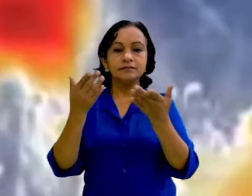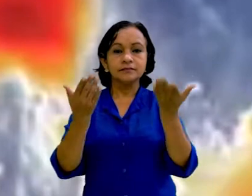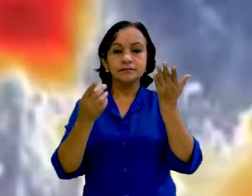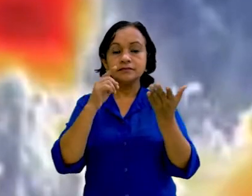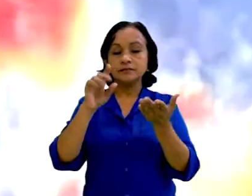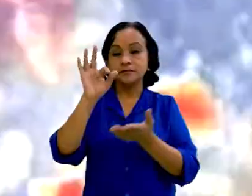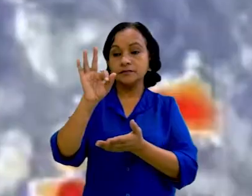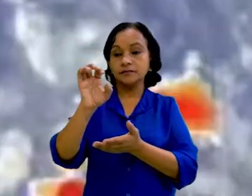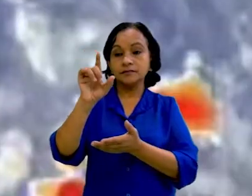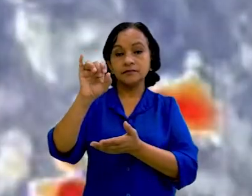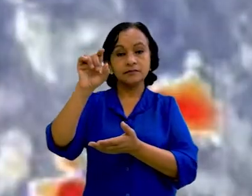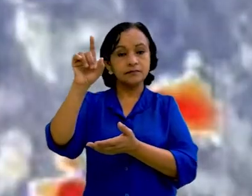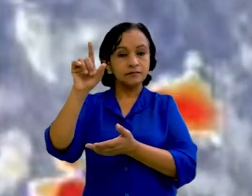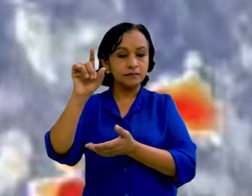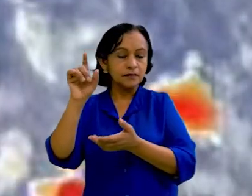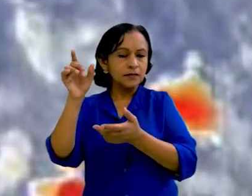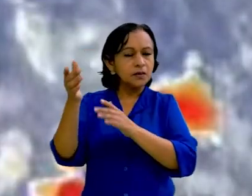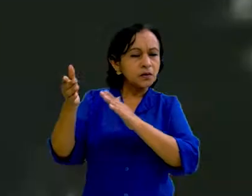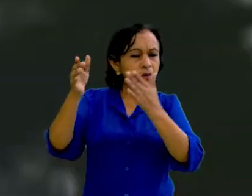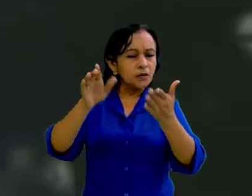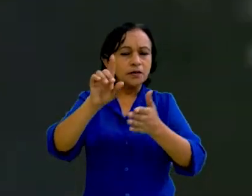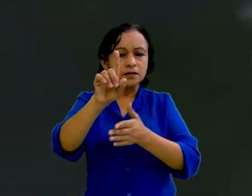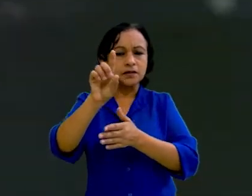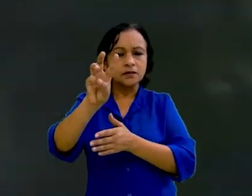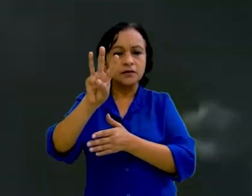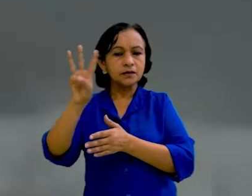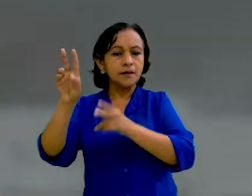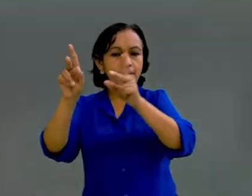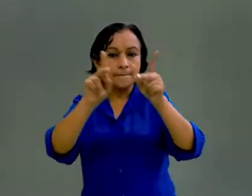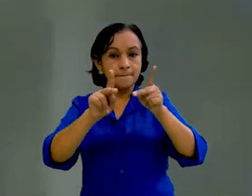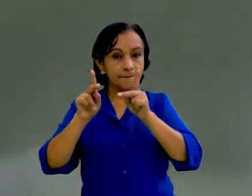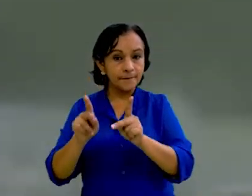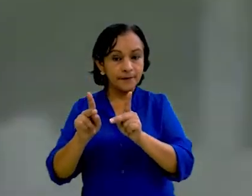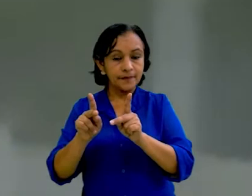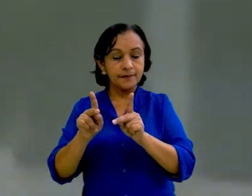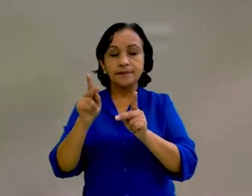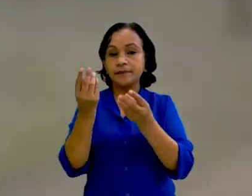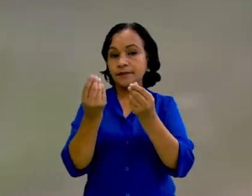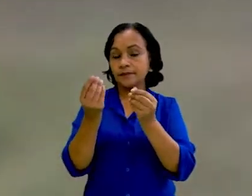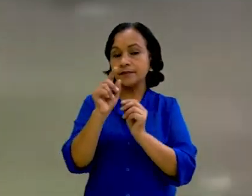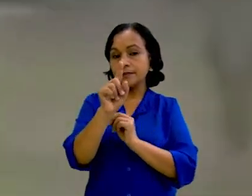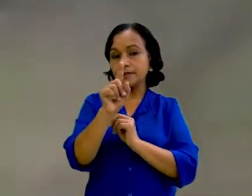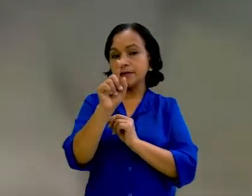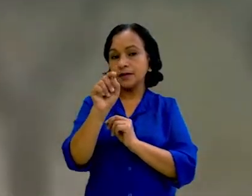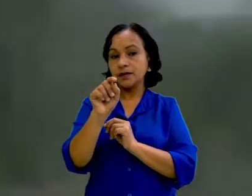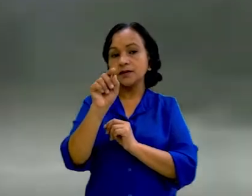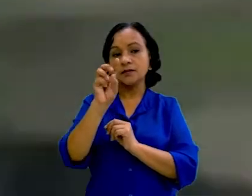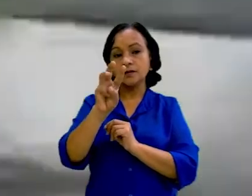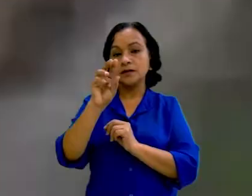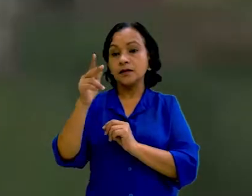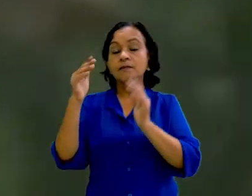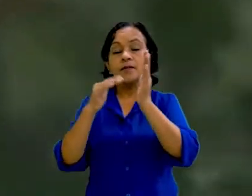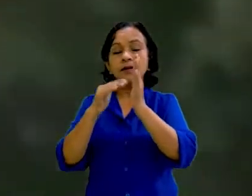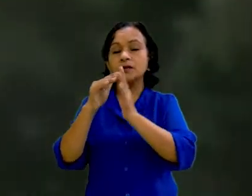estima que el huracán Félix causó pérdidas humanas cuantificadas en 133 personas, y un costo económico de 100.38